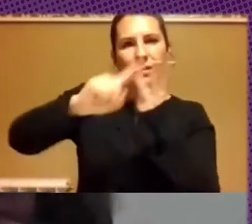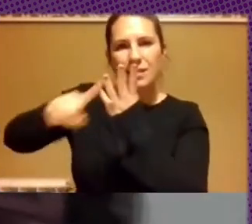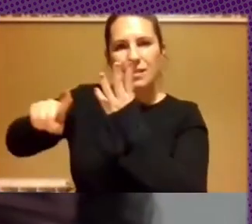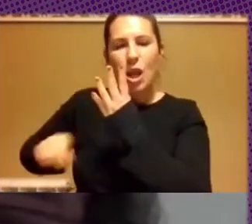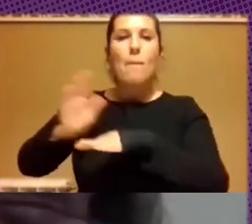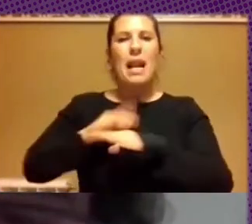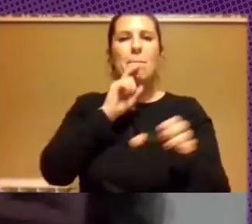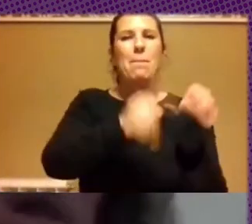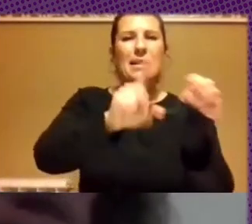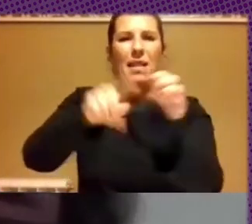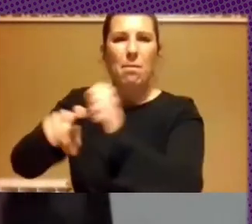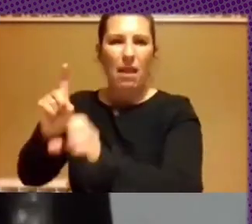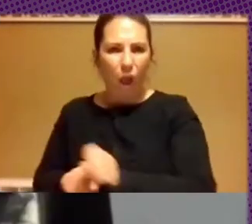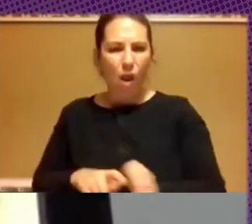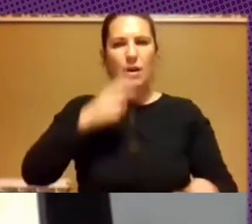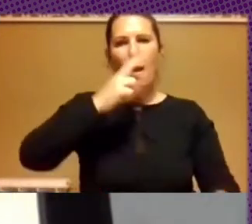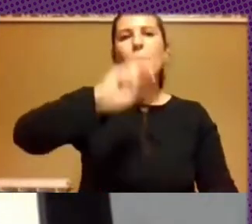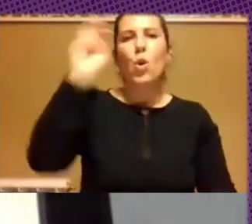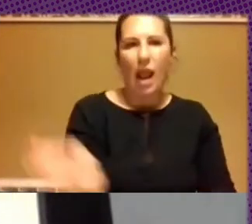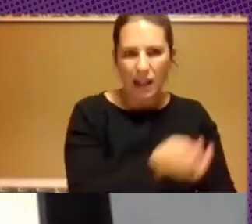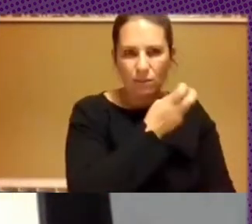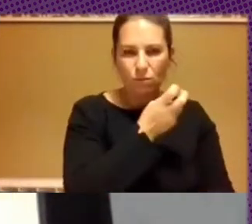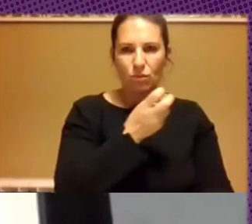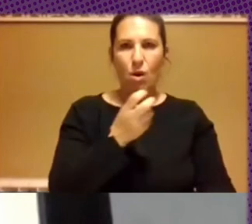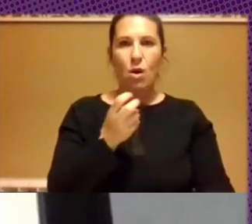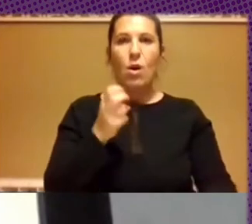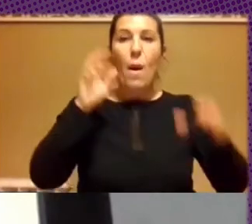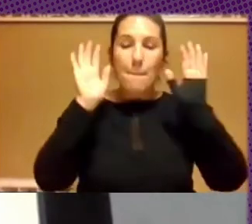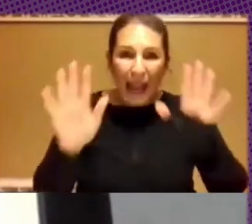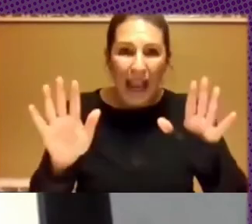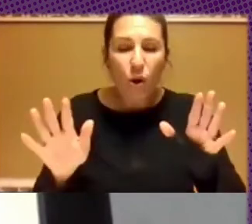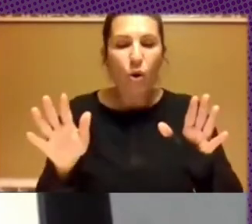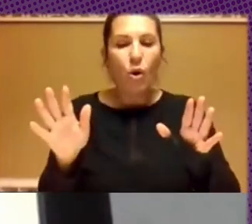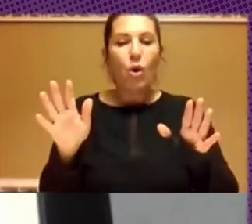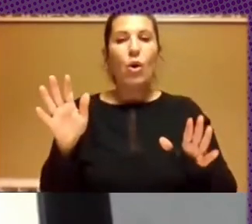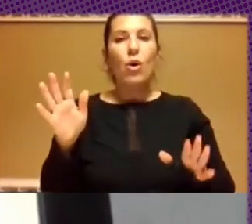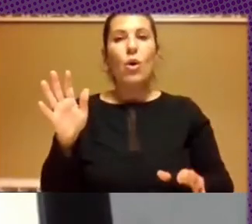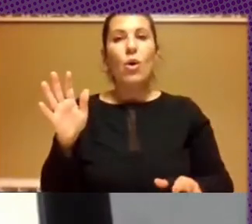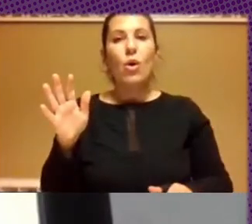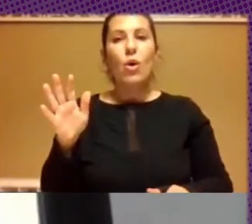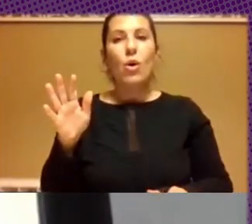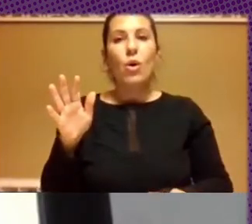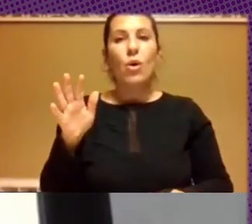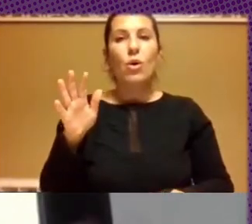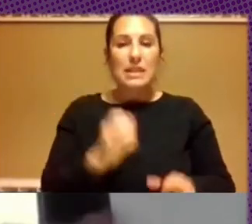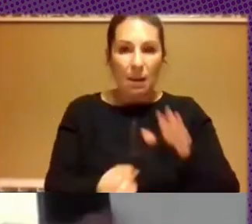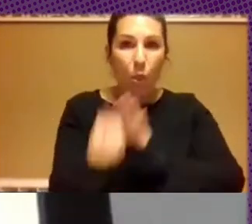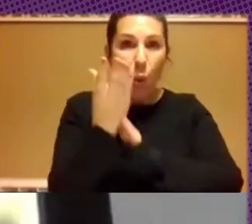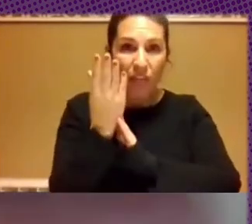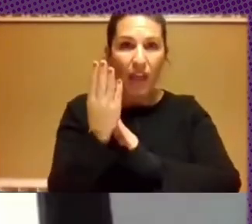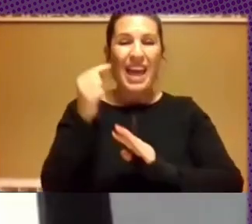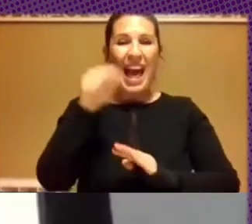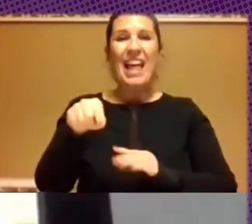participación y de pluralismo. Lo cierto es que ni bien se produjo el